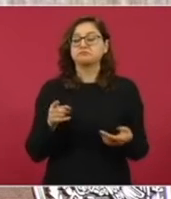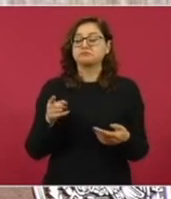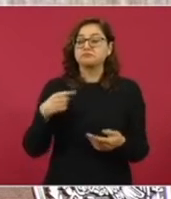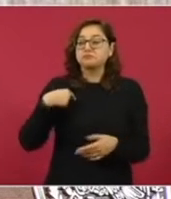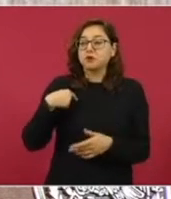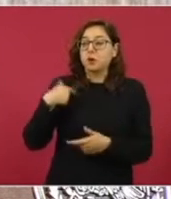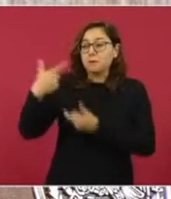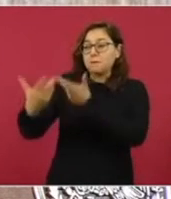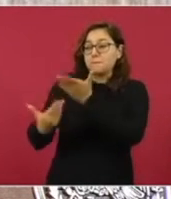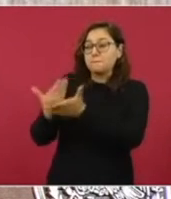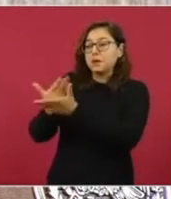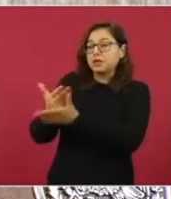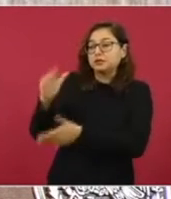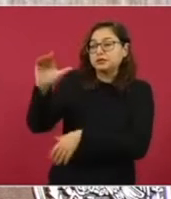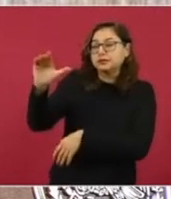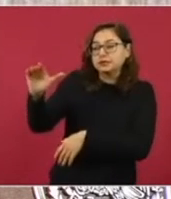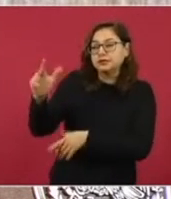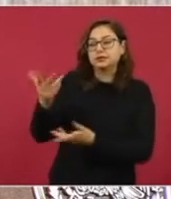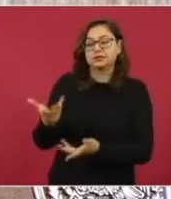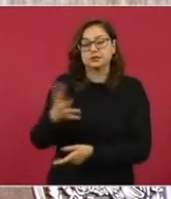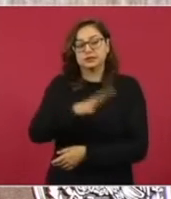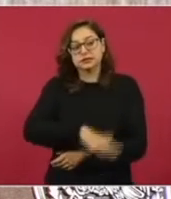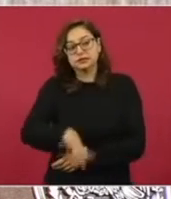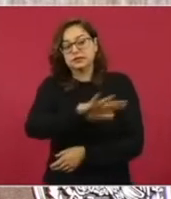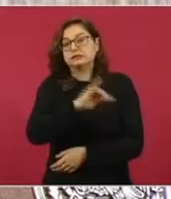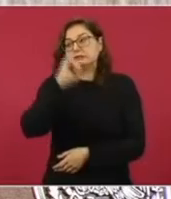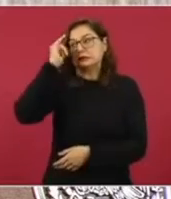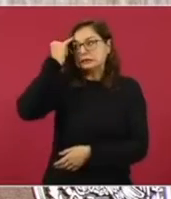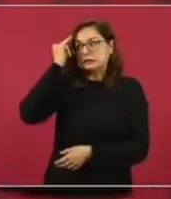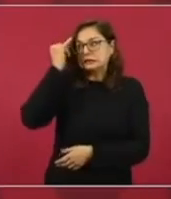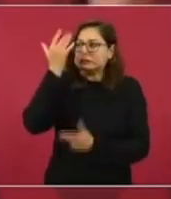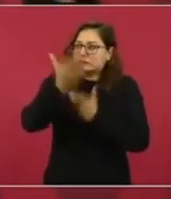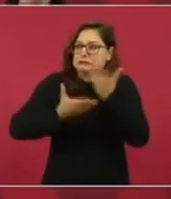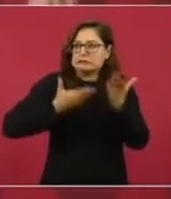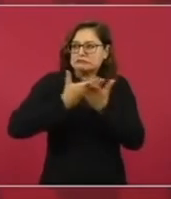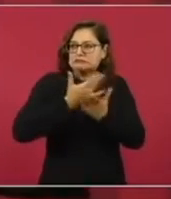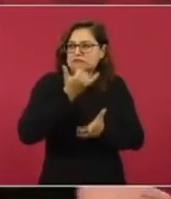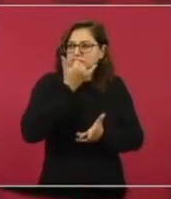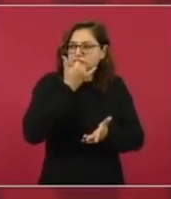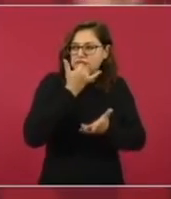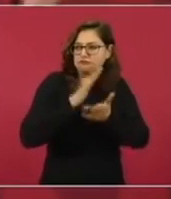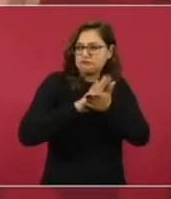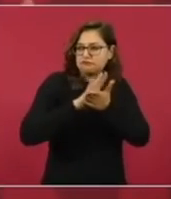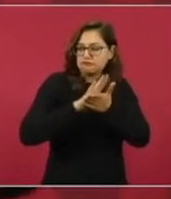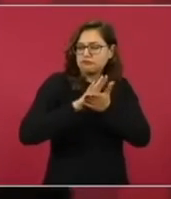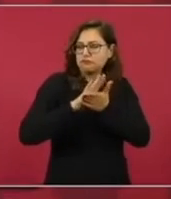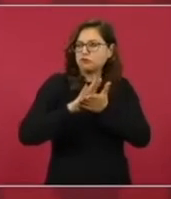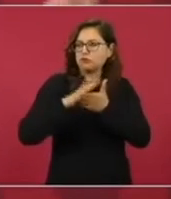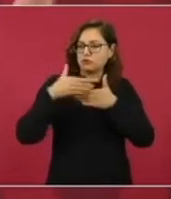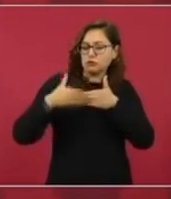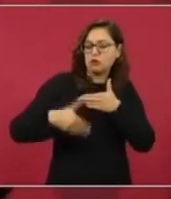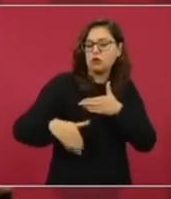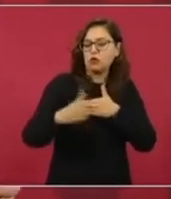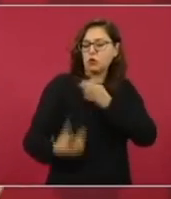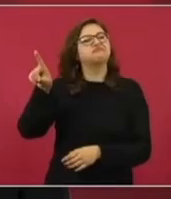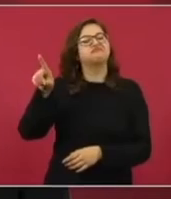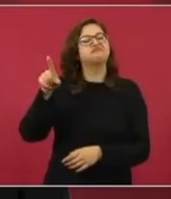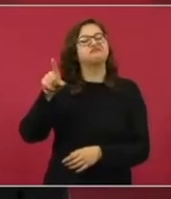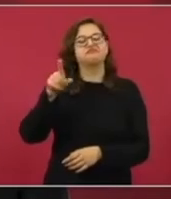una disculpa para reiniciar una etapa nueva.